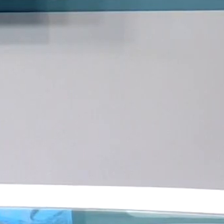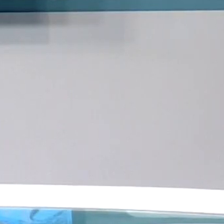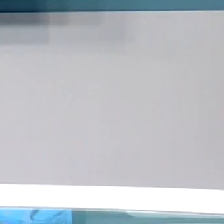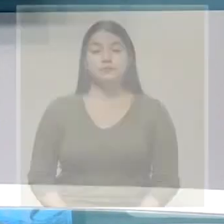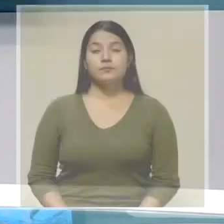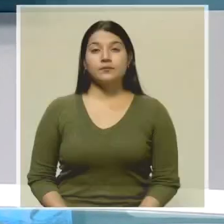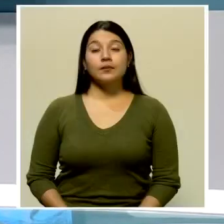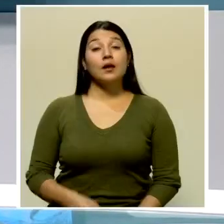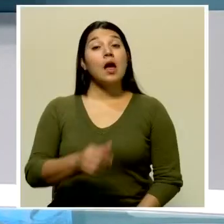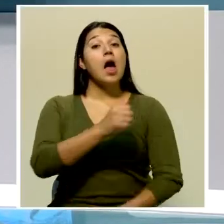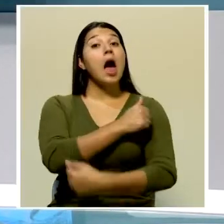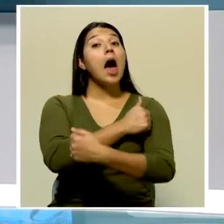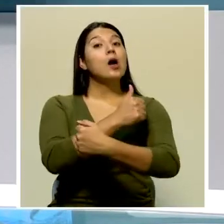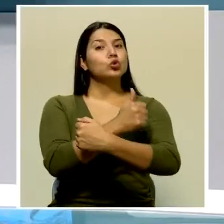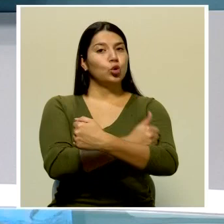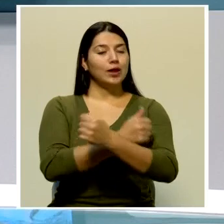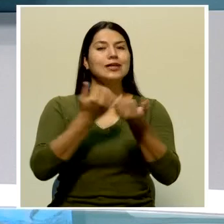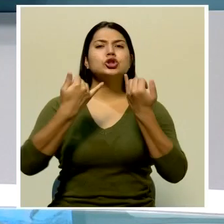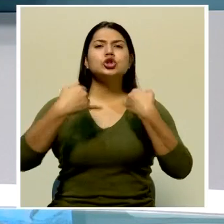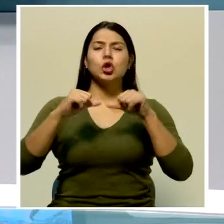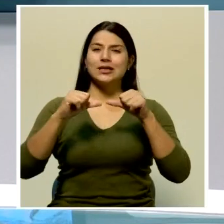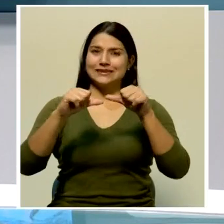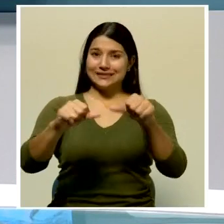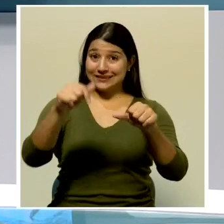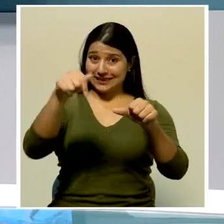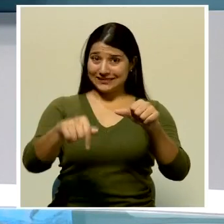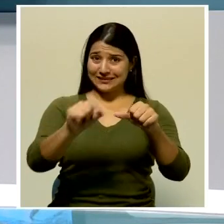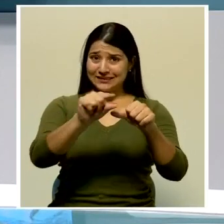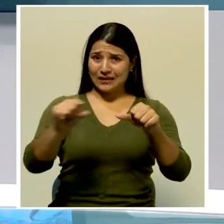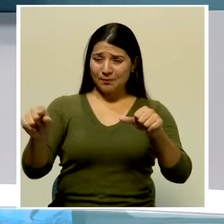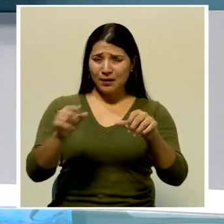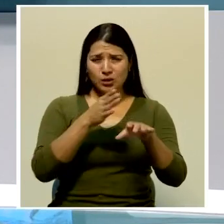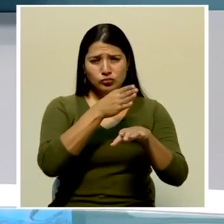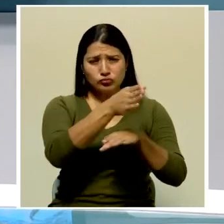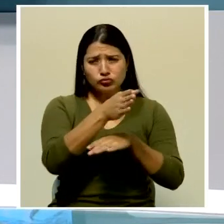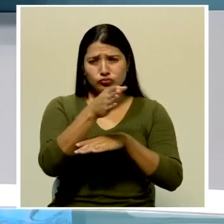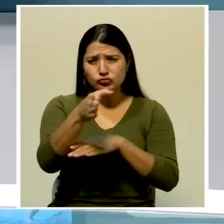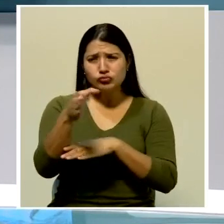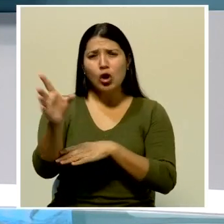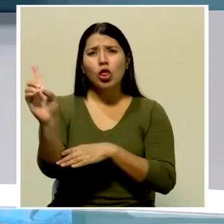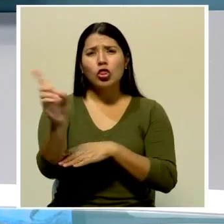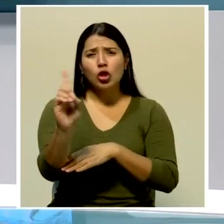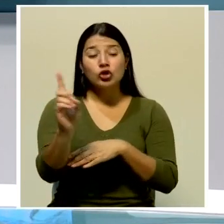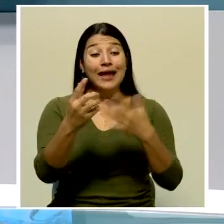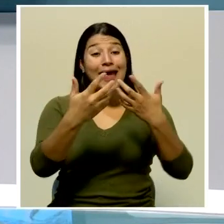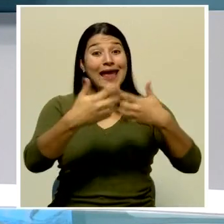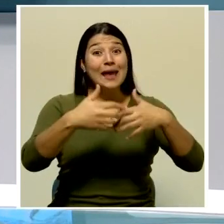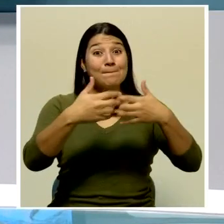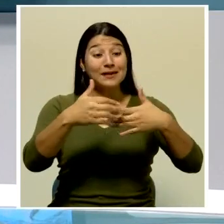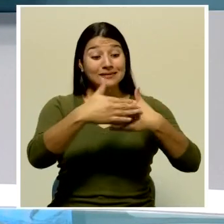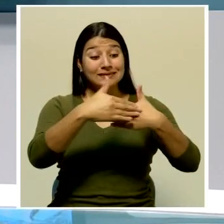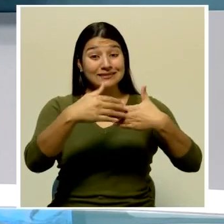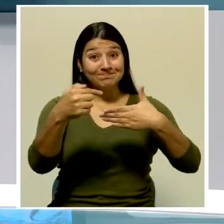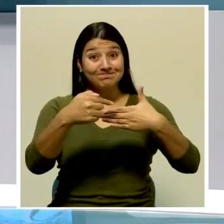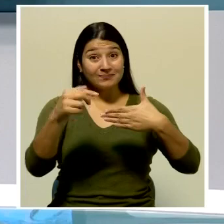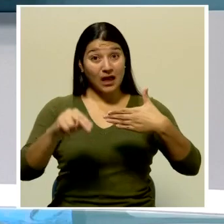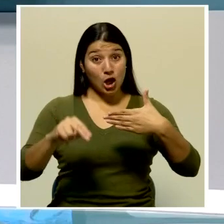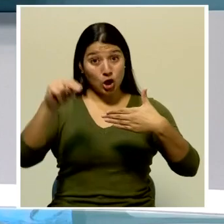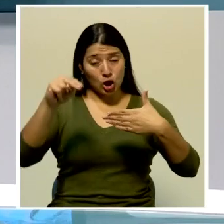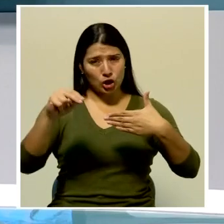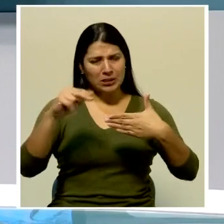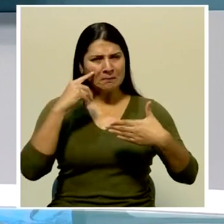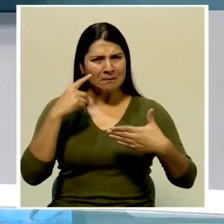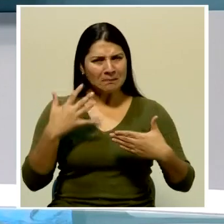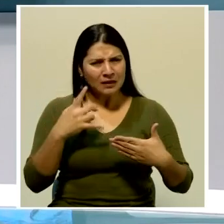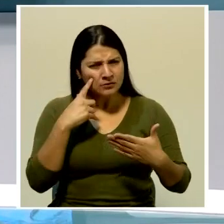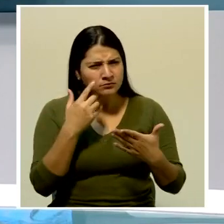Las autoridades continúan esta semana con las inspecciones en la zona norte del país y están verificando el